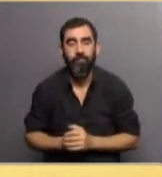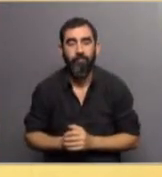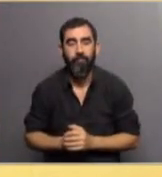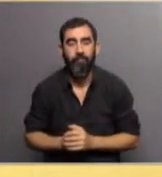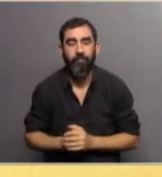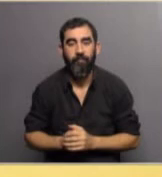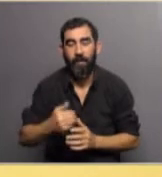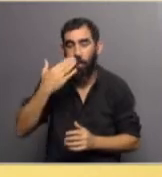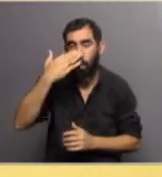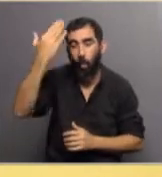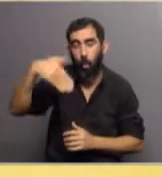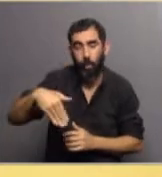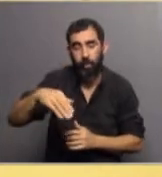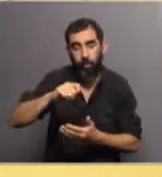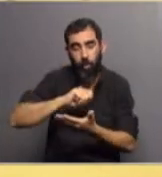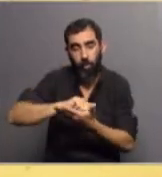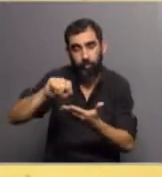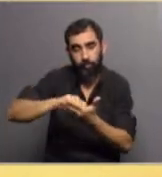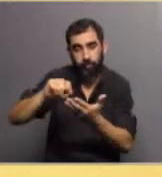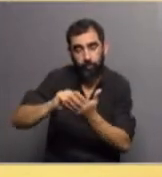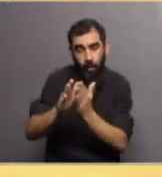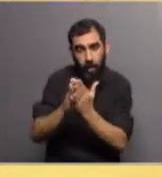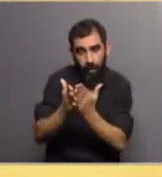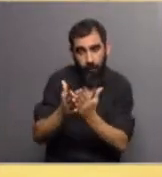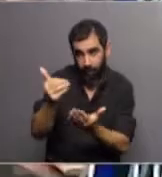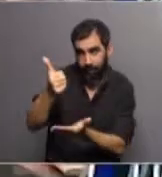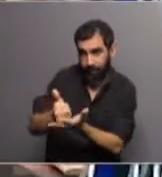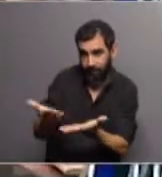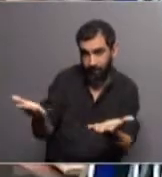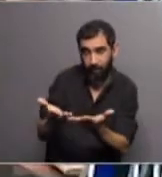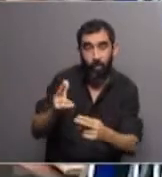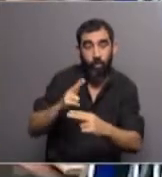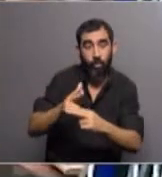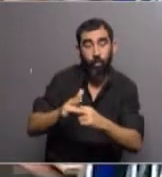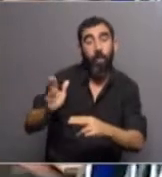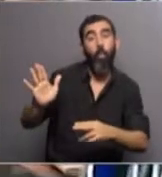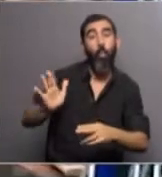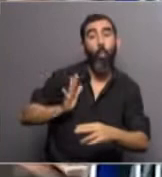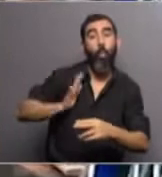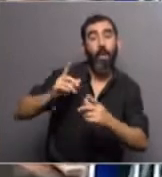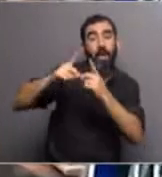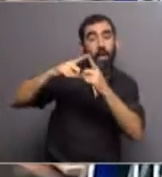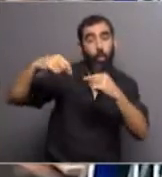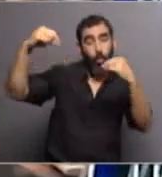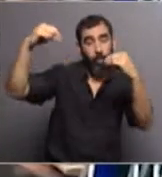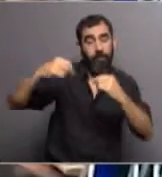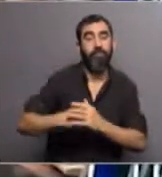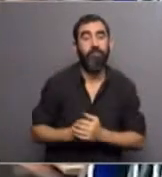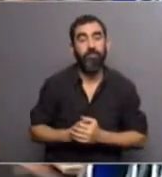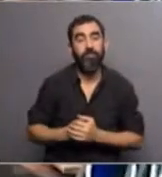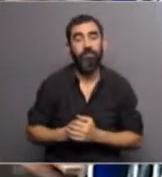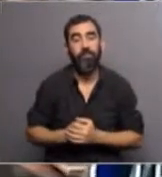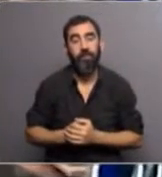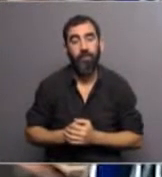El último libro que hemos escrito con un colega, lo tengo acá, de hecho se llama Las mujeres de la luna, ahí está,